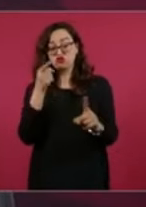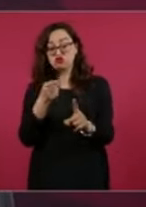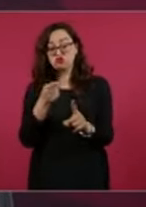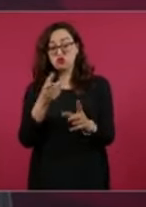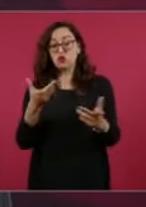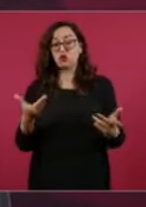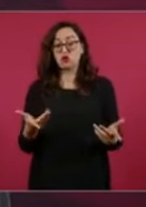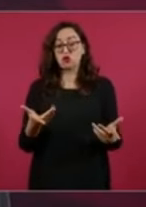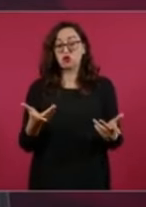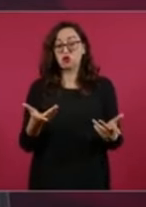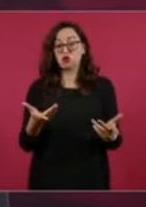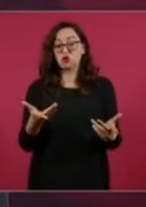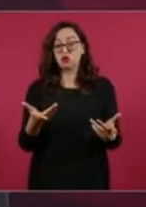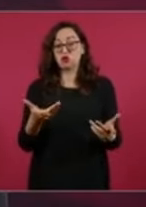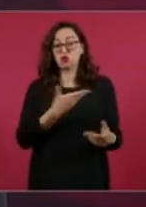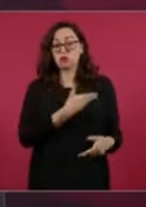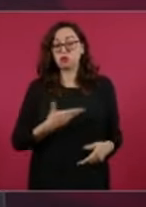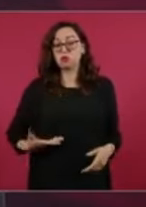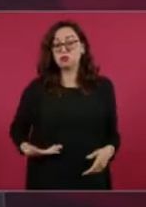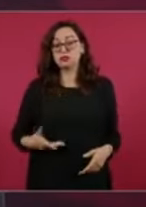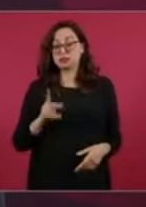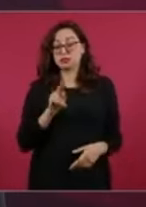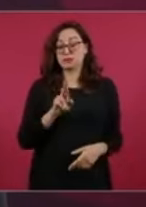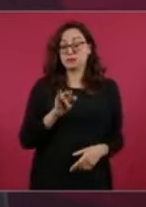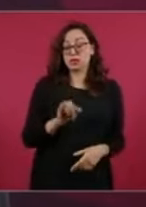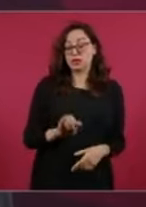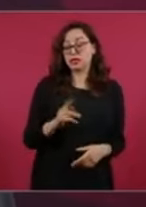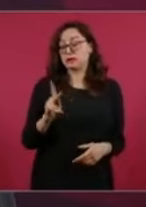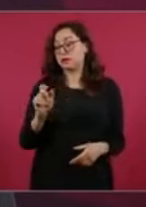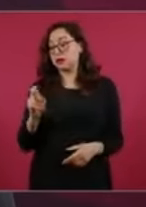presidentes periodistas, ¿no?